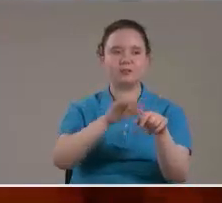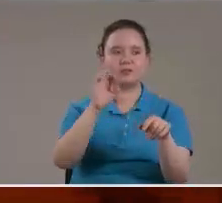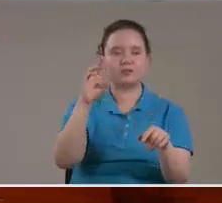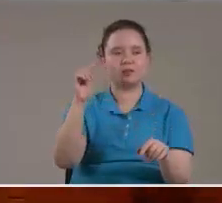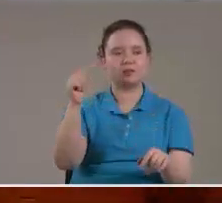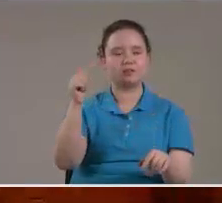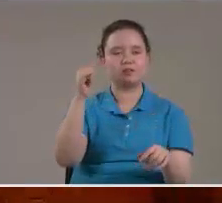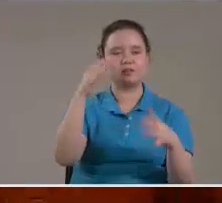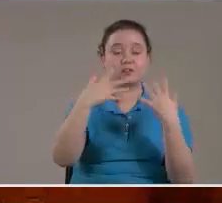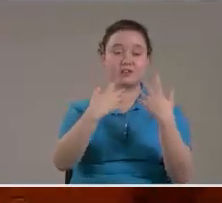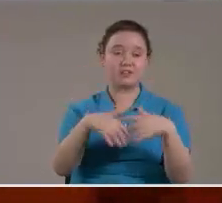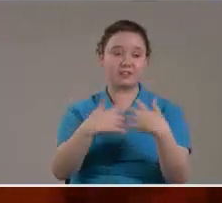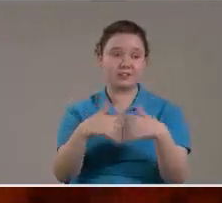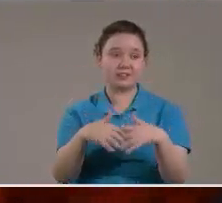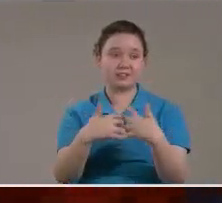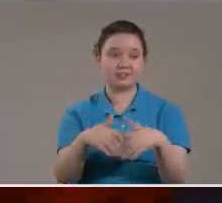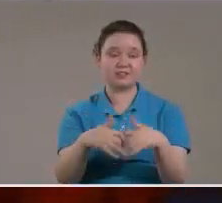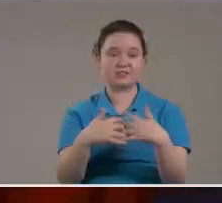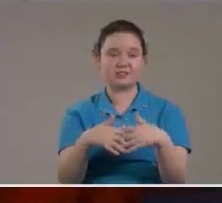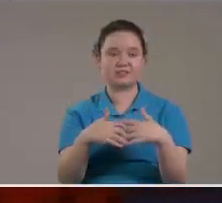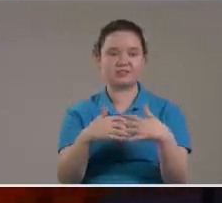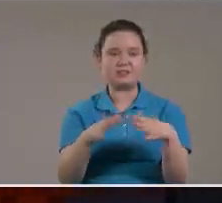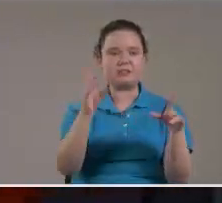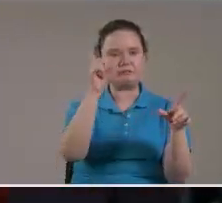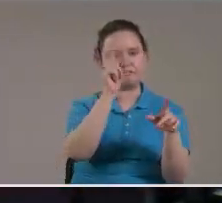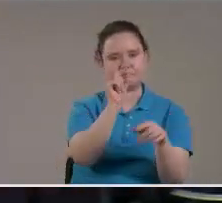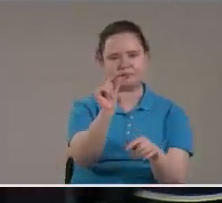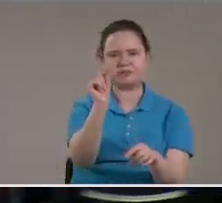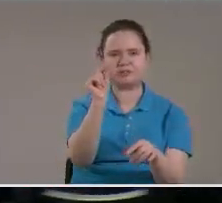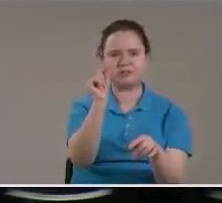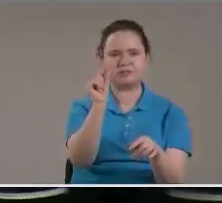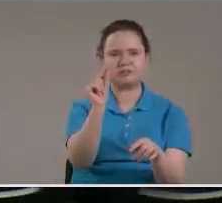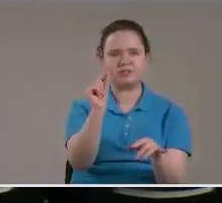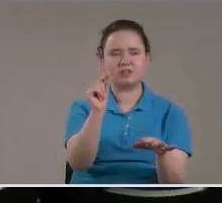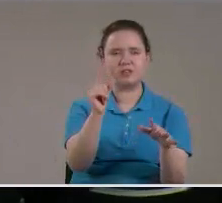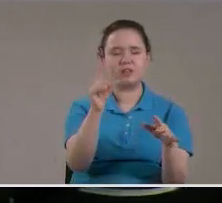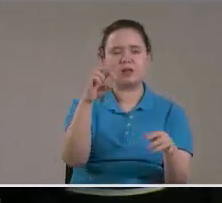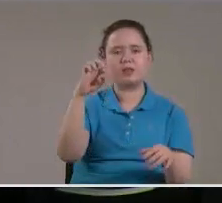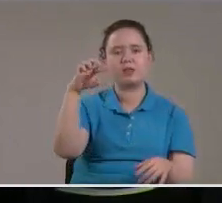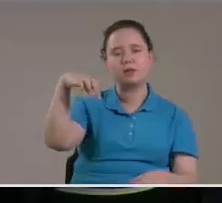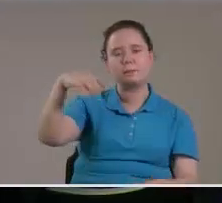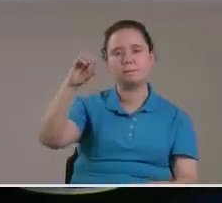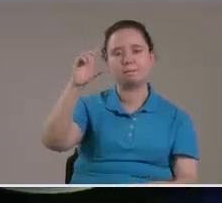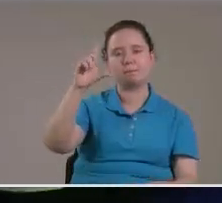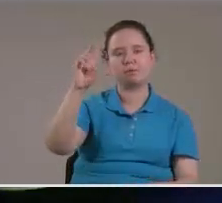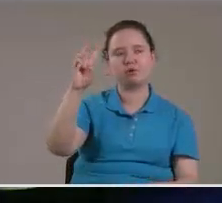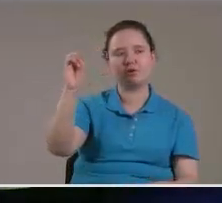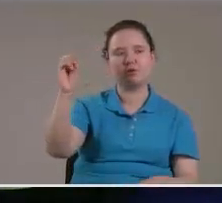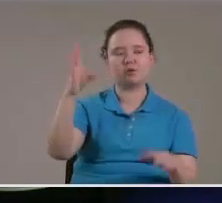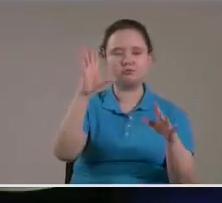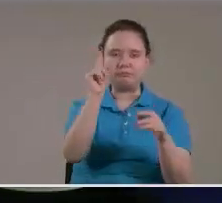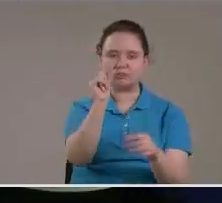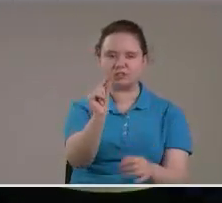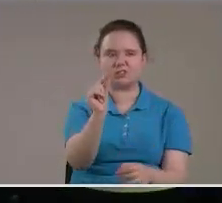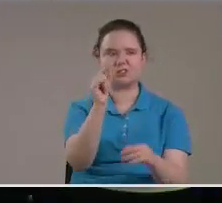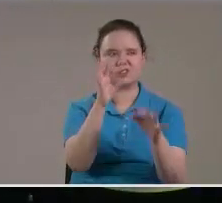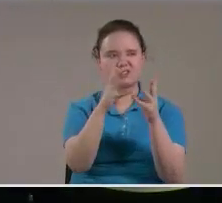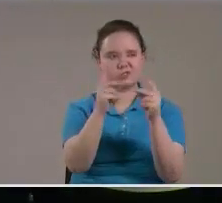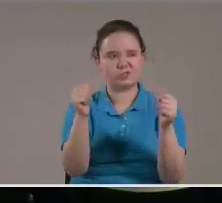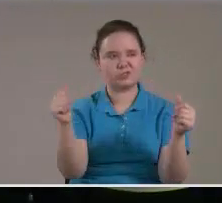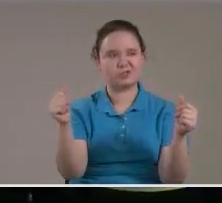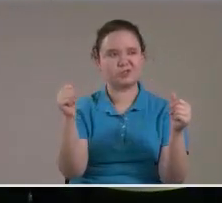industrial Partículas De De De polvo Y Y